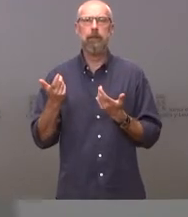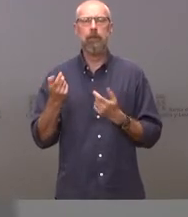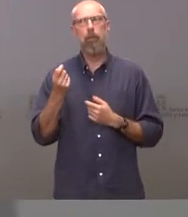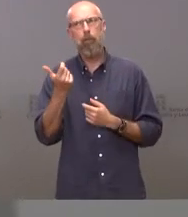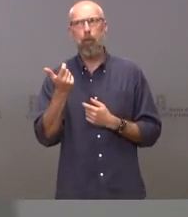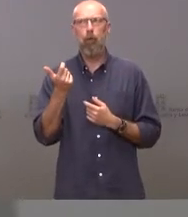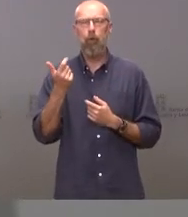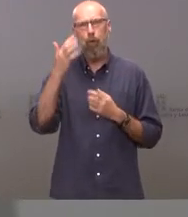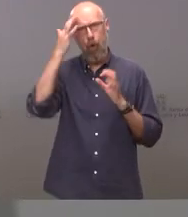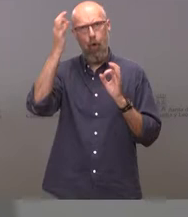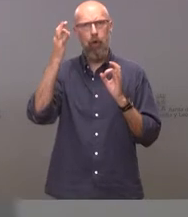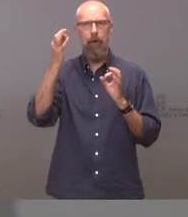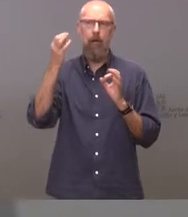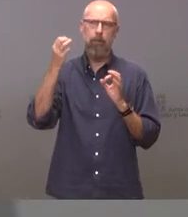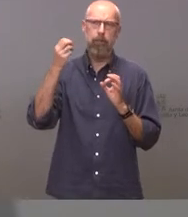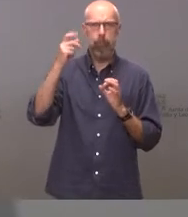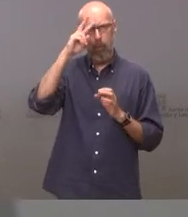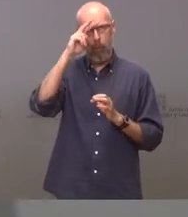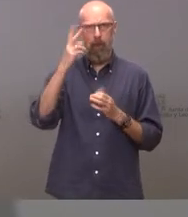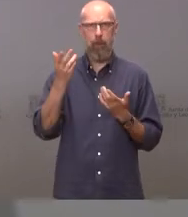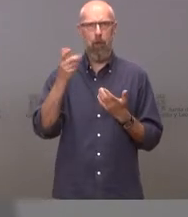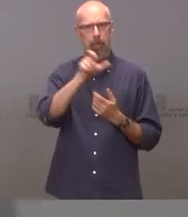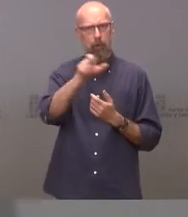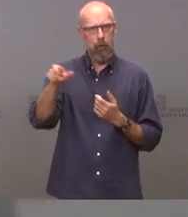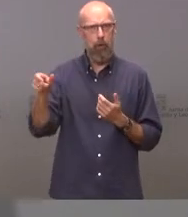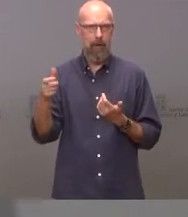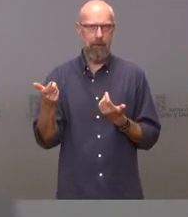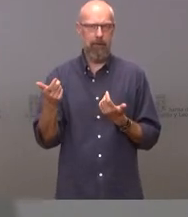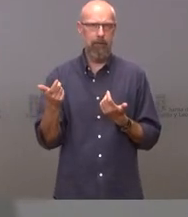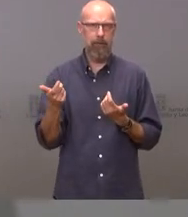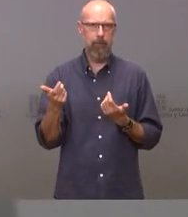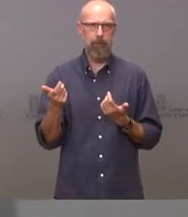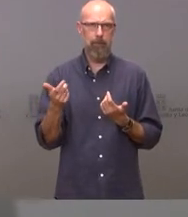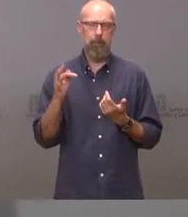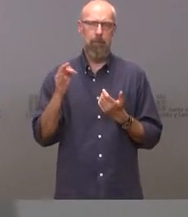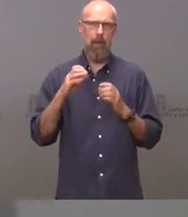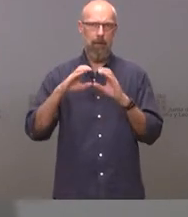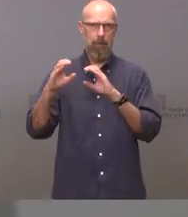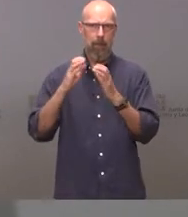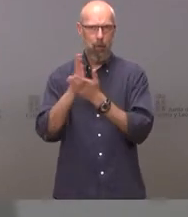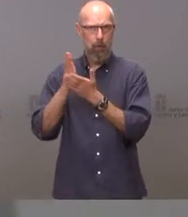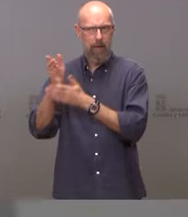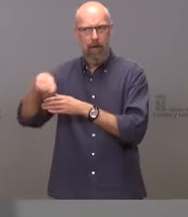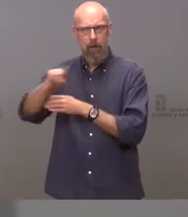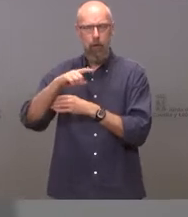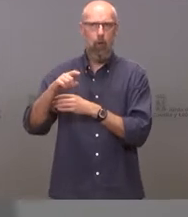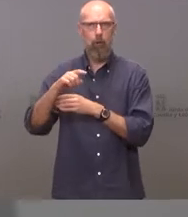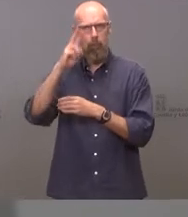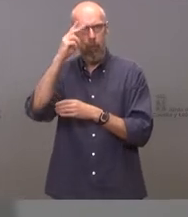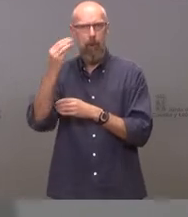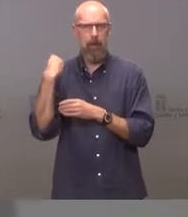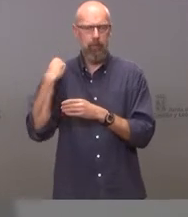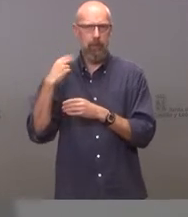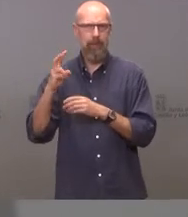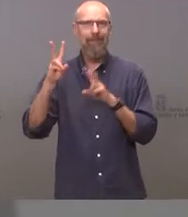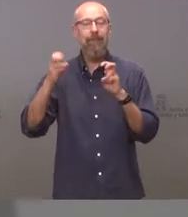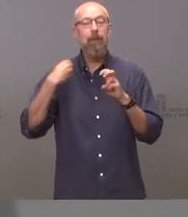lógica inquietud entre nuestros ciudadanos y los medios de comunicación locales, que es el asunto referido a